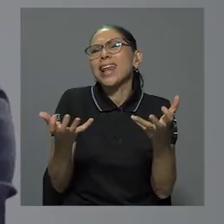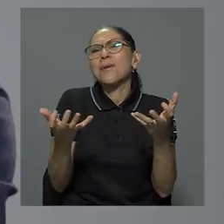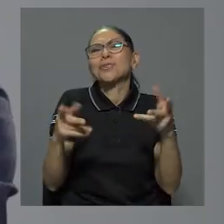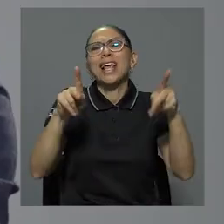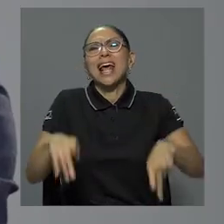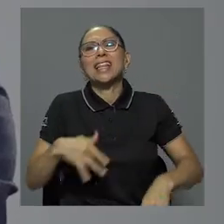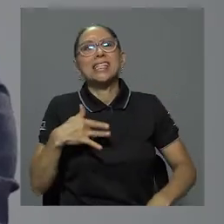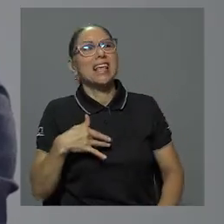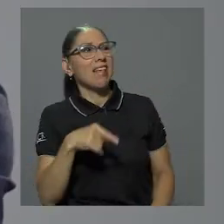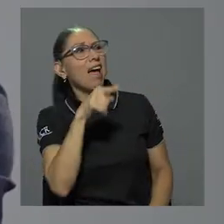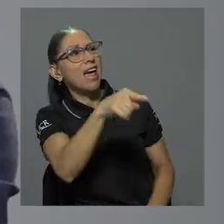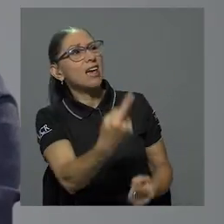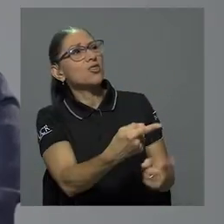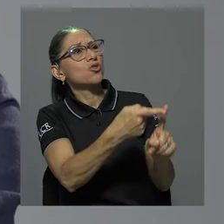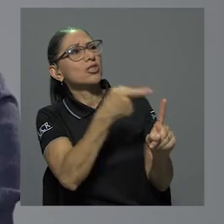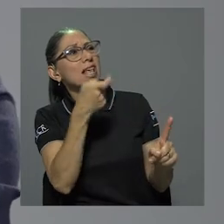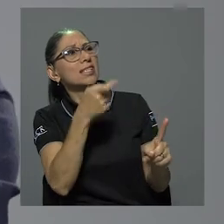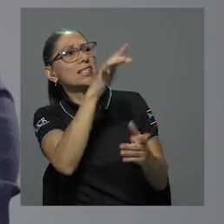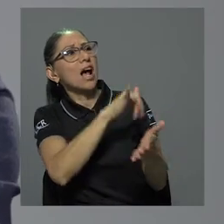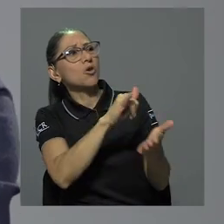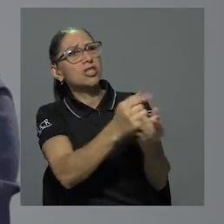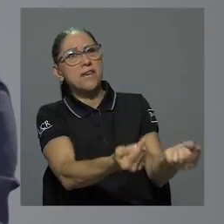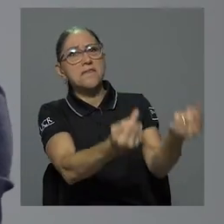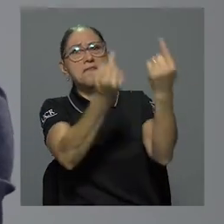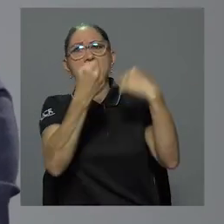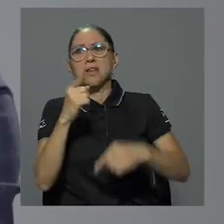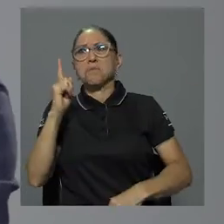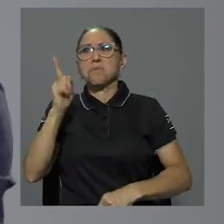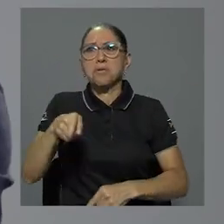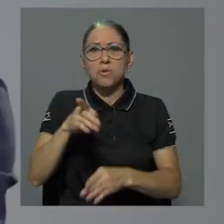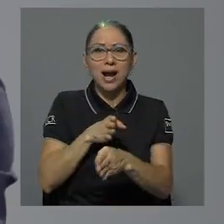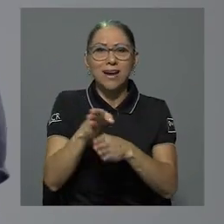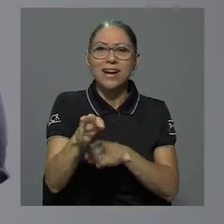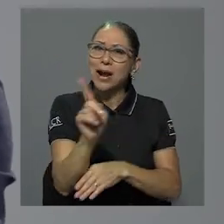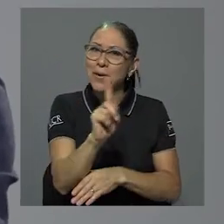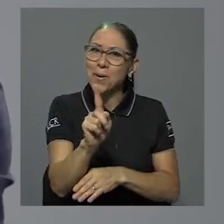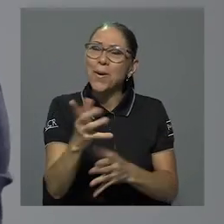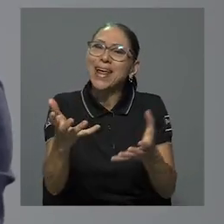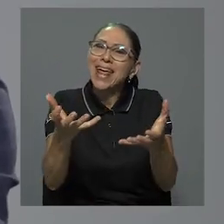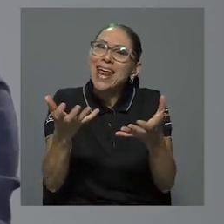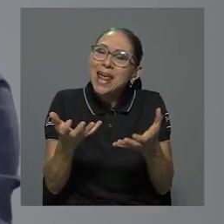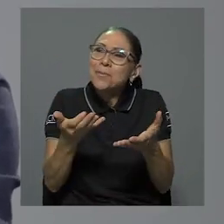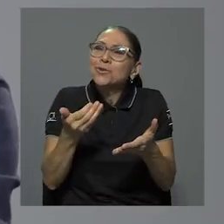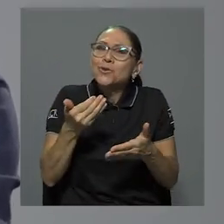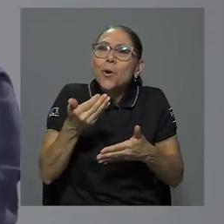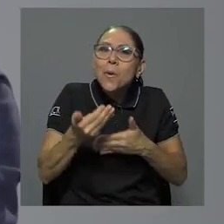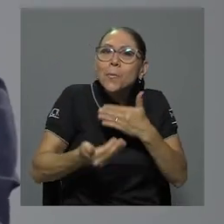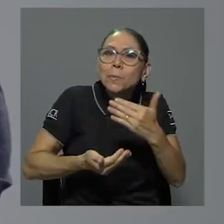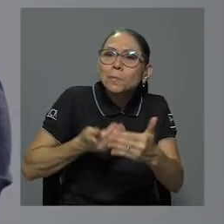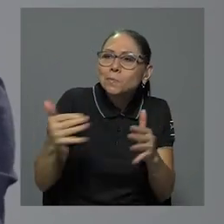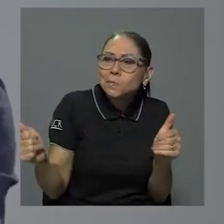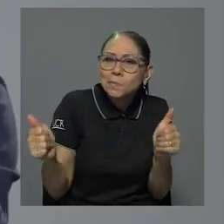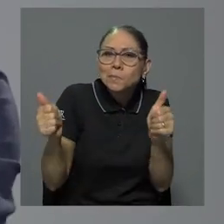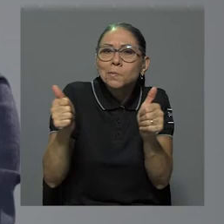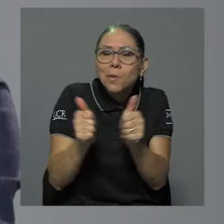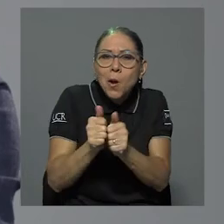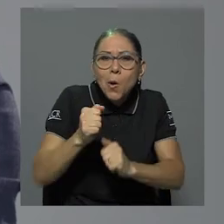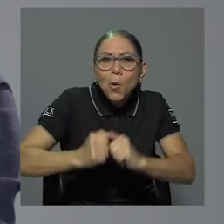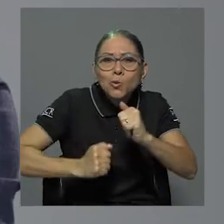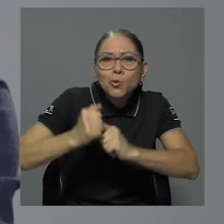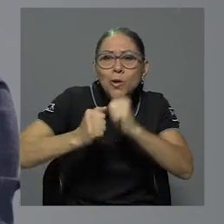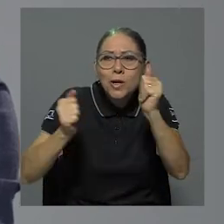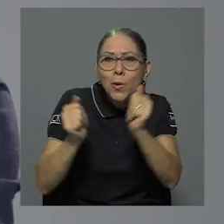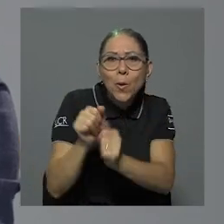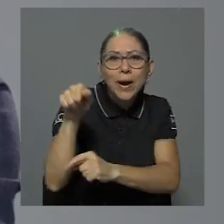José a imponer una carrera, sino es construir con la zona, construir con los estudiantes, ¿verdad? El perfil